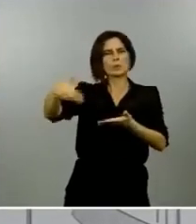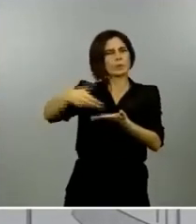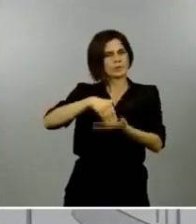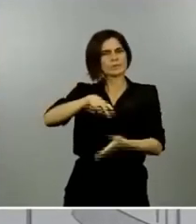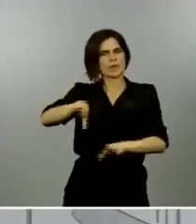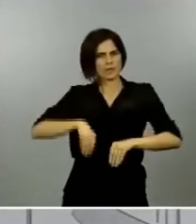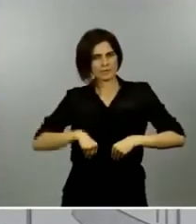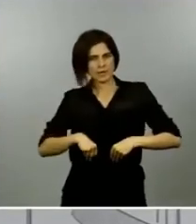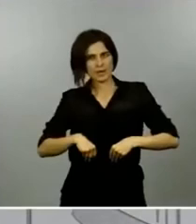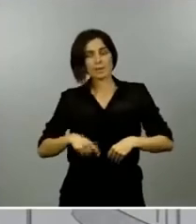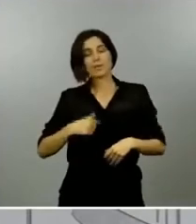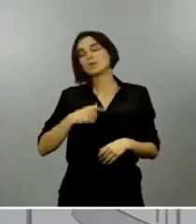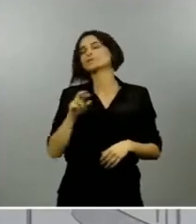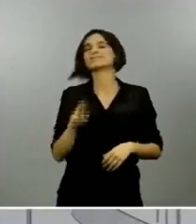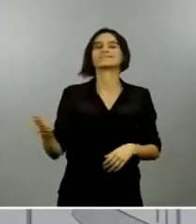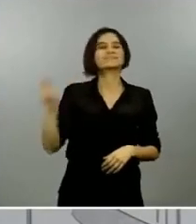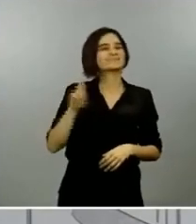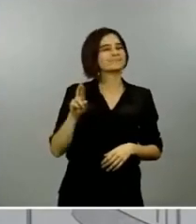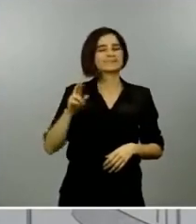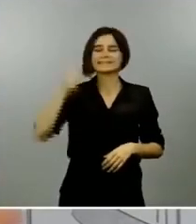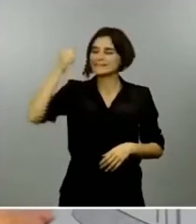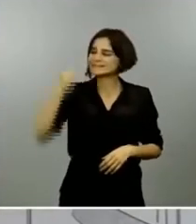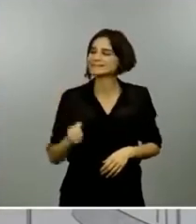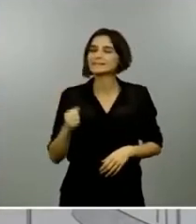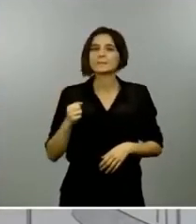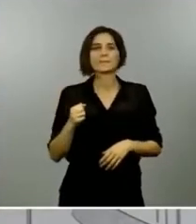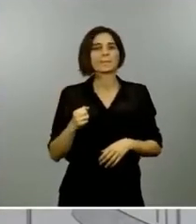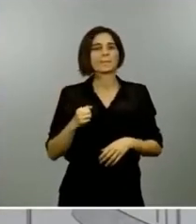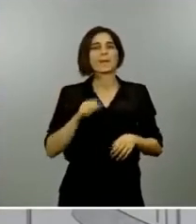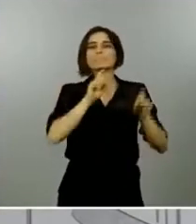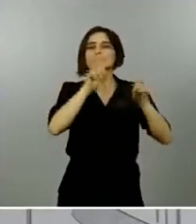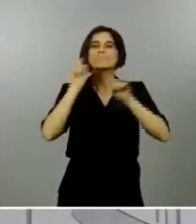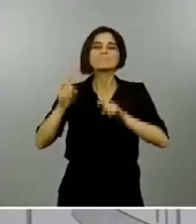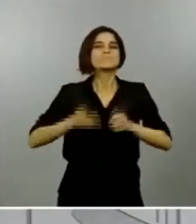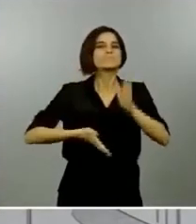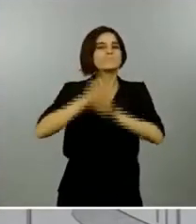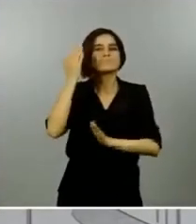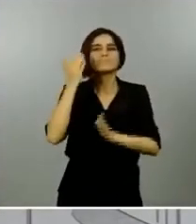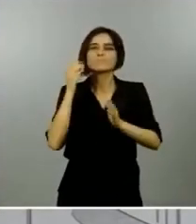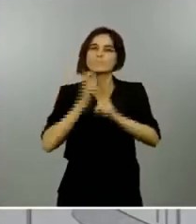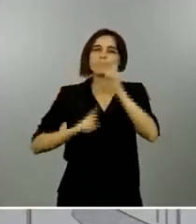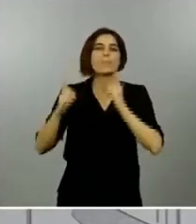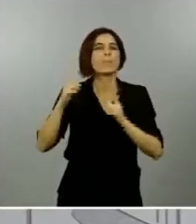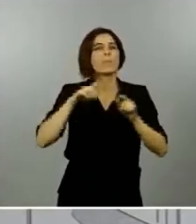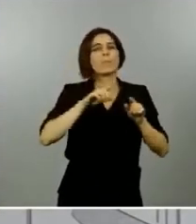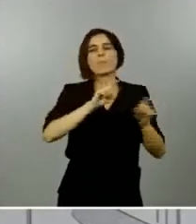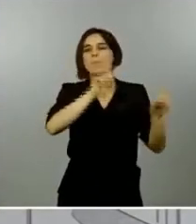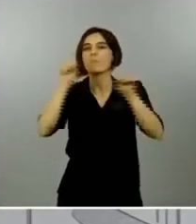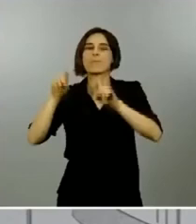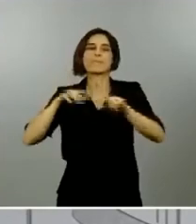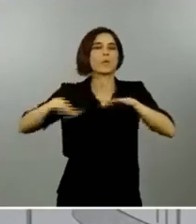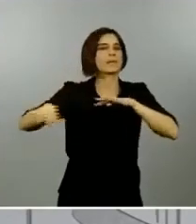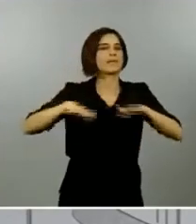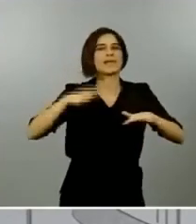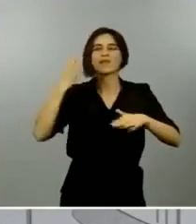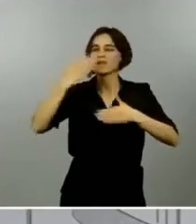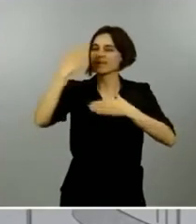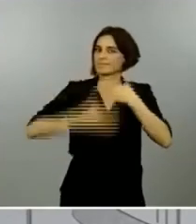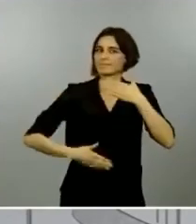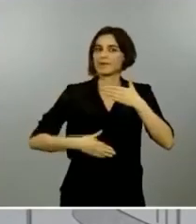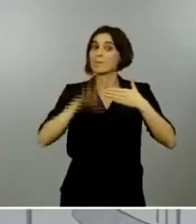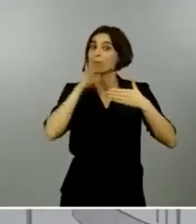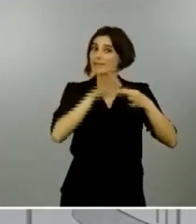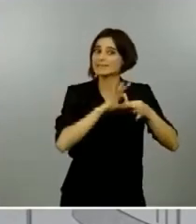digamos directamente relacionado con la propagación mayor o menor del virus y por tanto creemos que